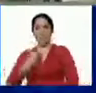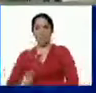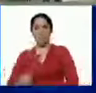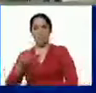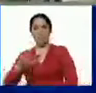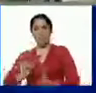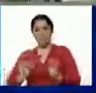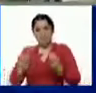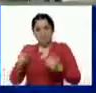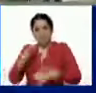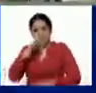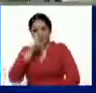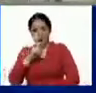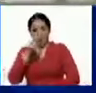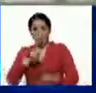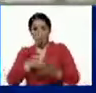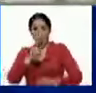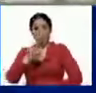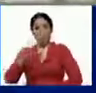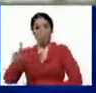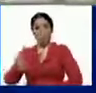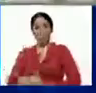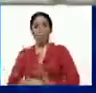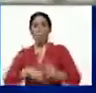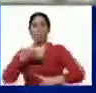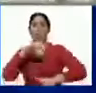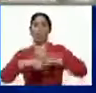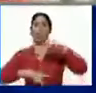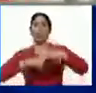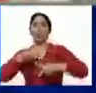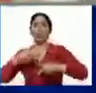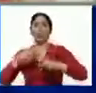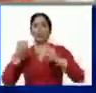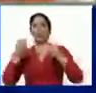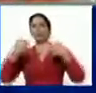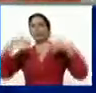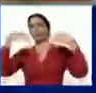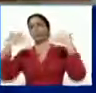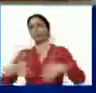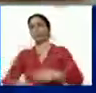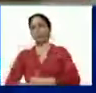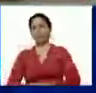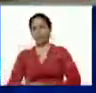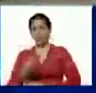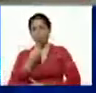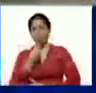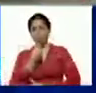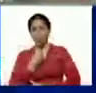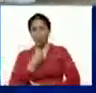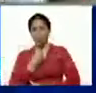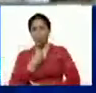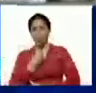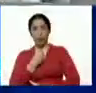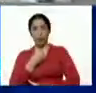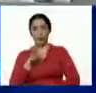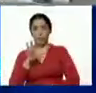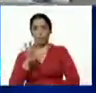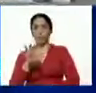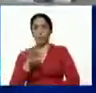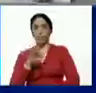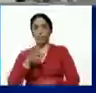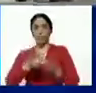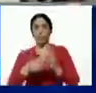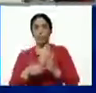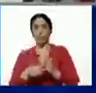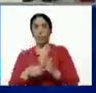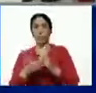empezando el año 2021 produce mucho más allá del consumo del país. Quiere decir que viene